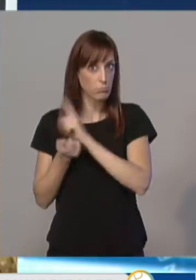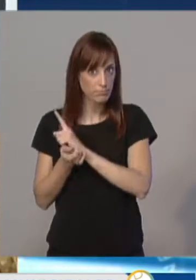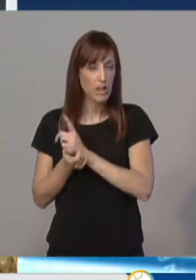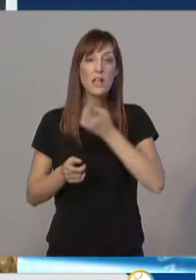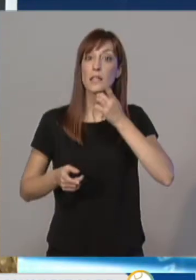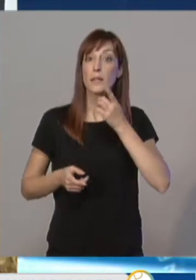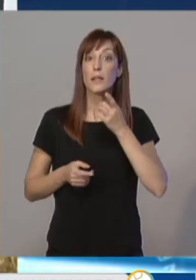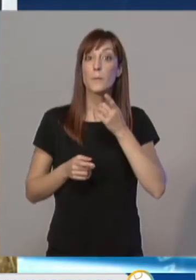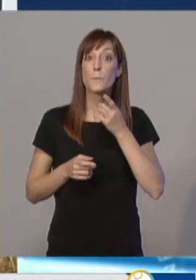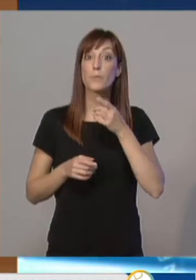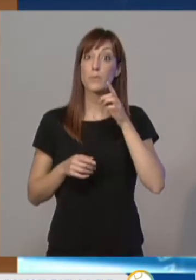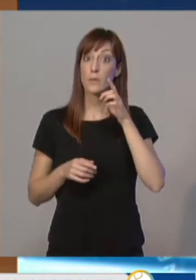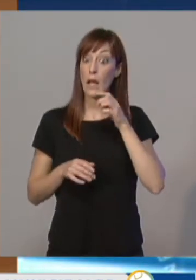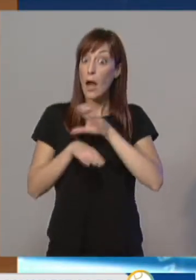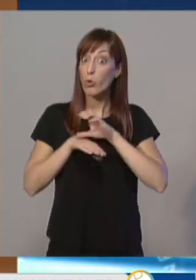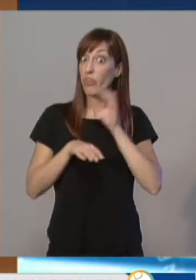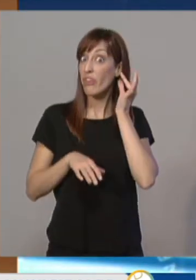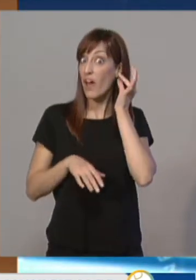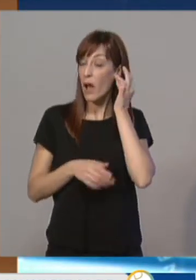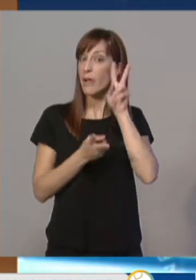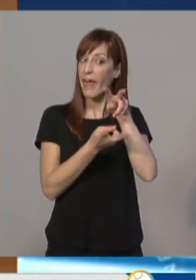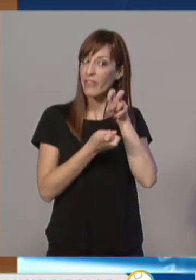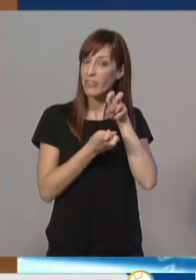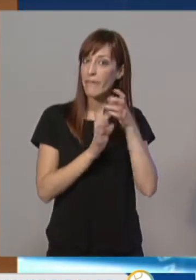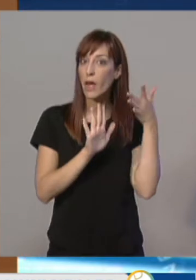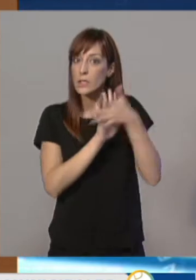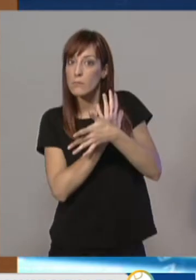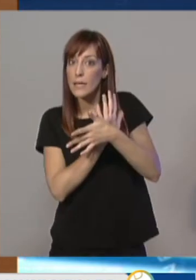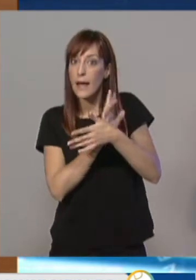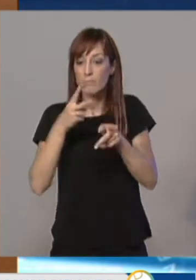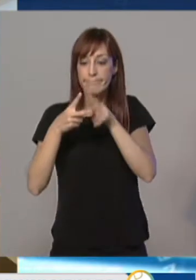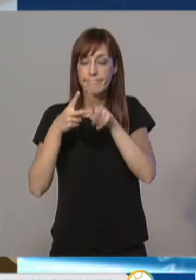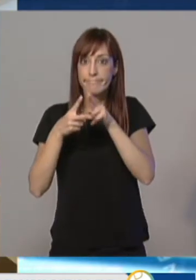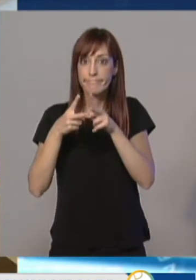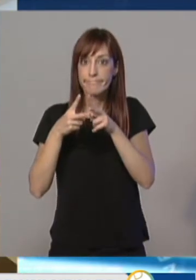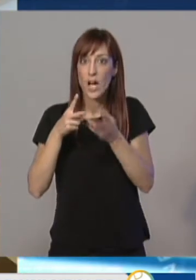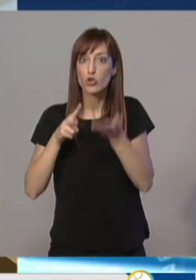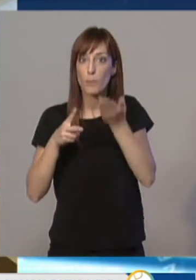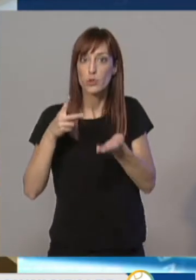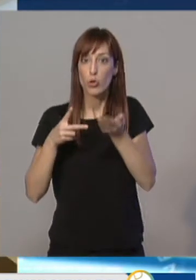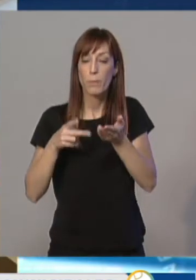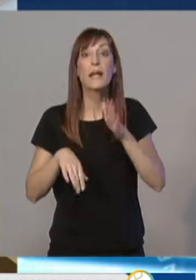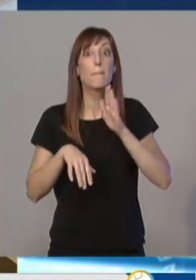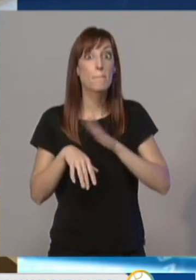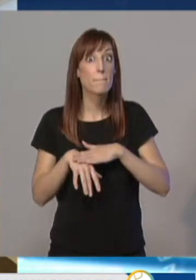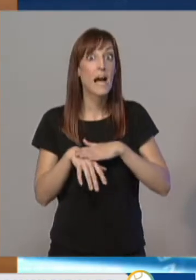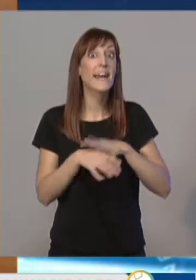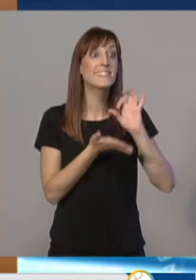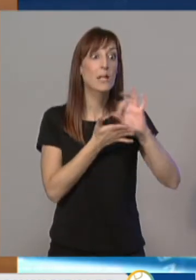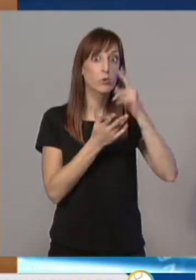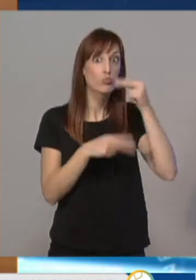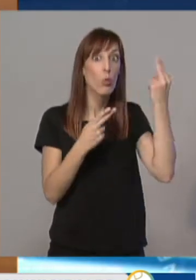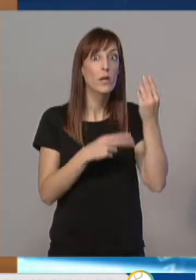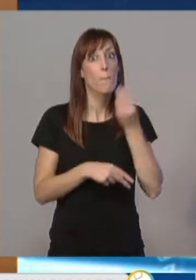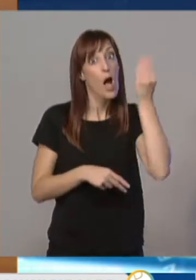Estas medidas se adoptan, explicado la Concejal de Hacienda, para, por un lado, mejorar los servicios públicos... ...y, por otro, modernizar la administración. Tenemos